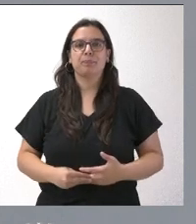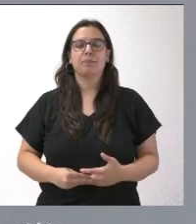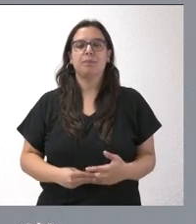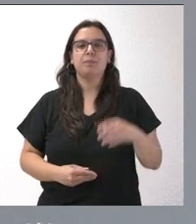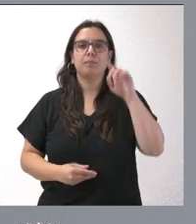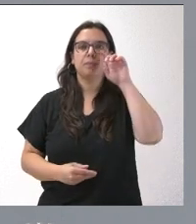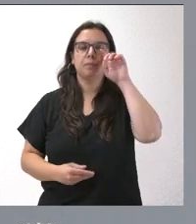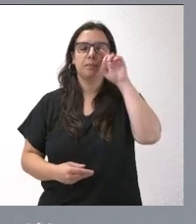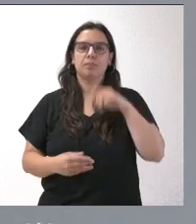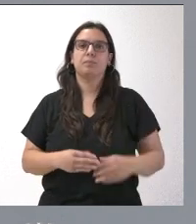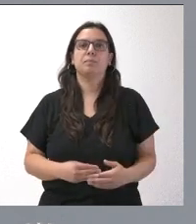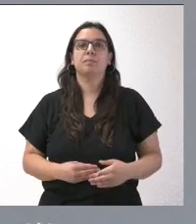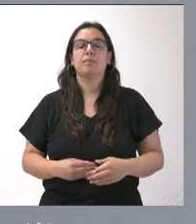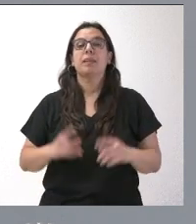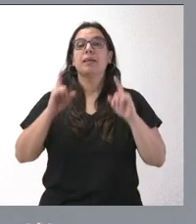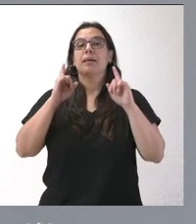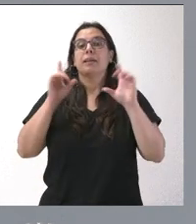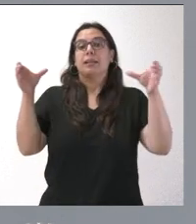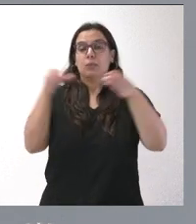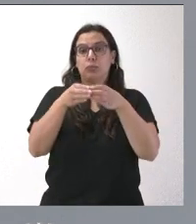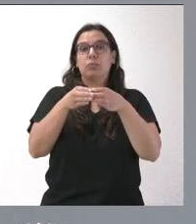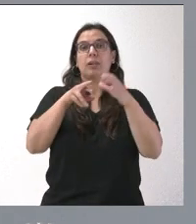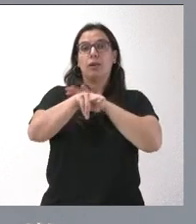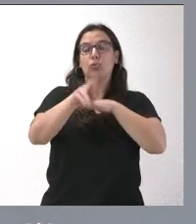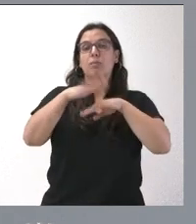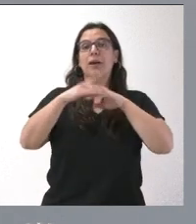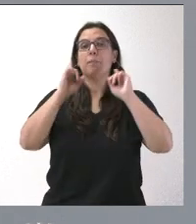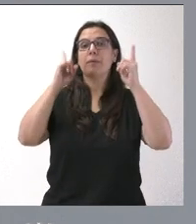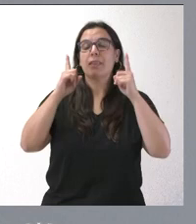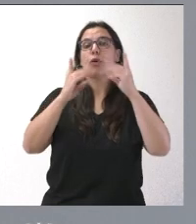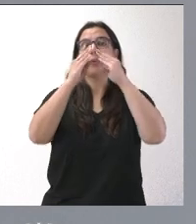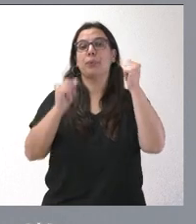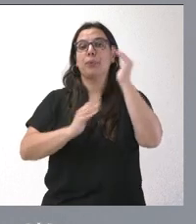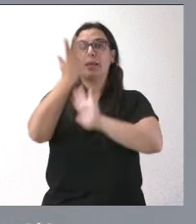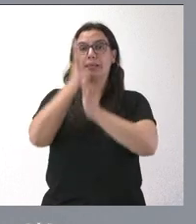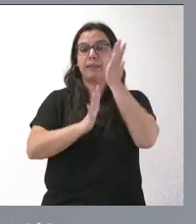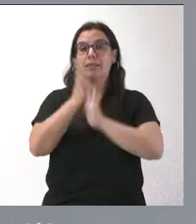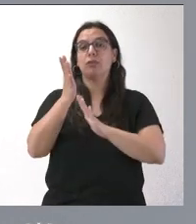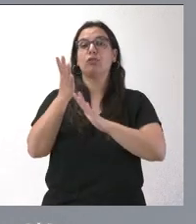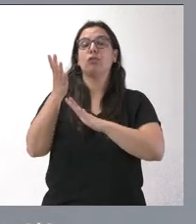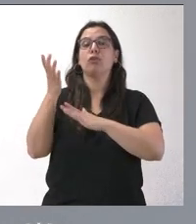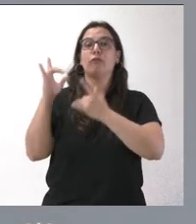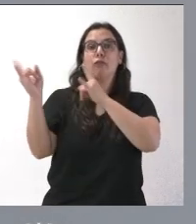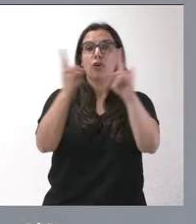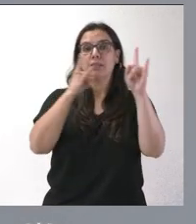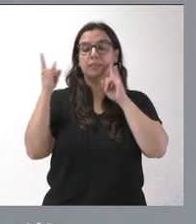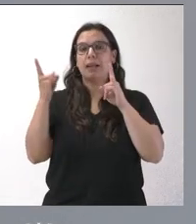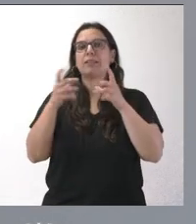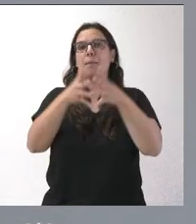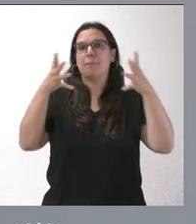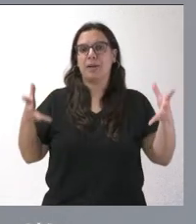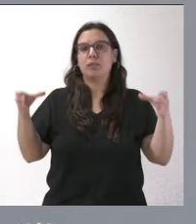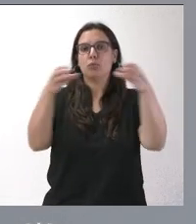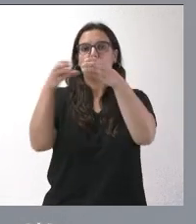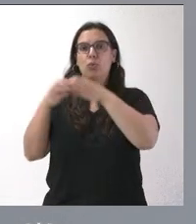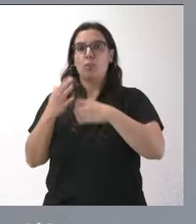Ampliamos el operativo de prevención y extinción de incendios forestales con la incorporación de cinco brigadas y